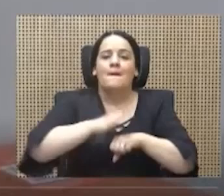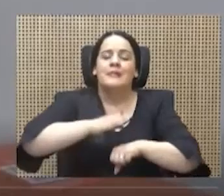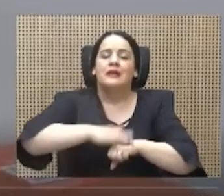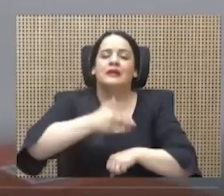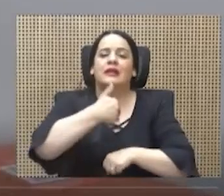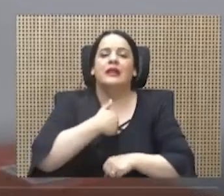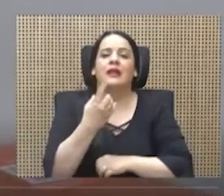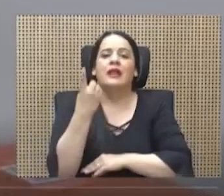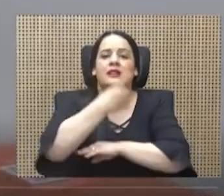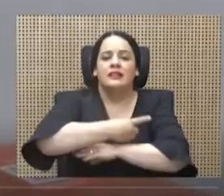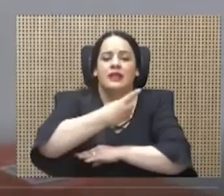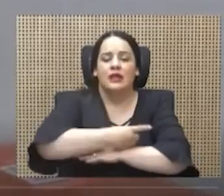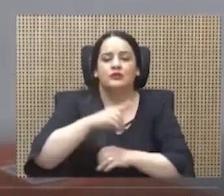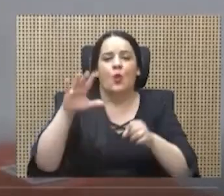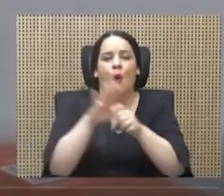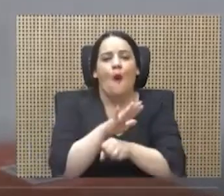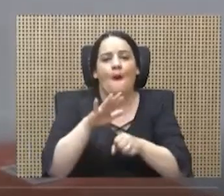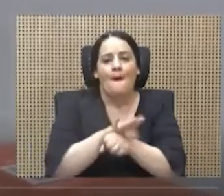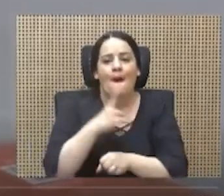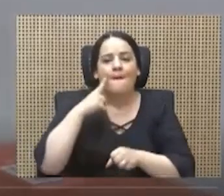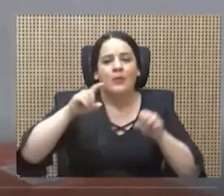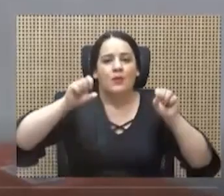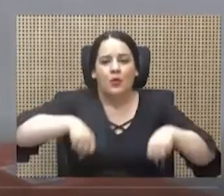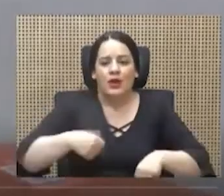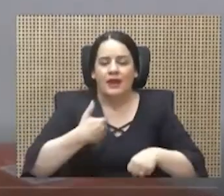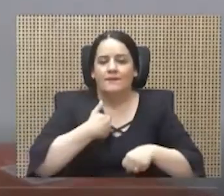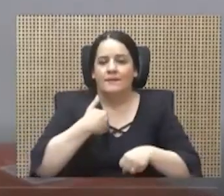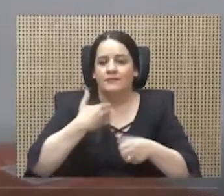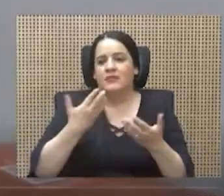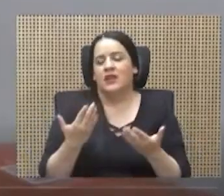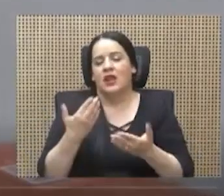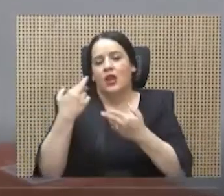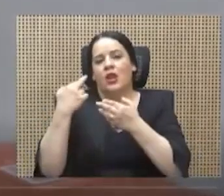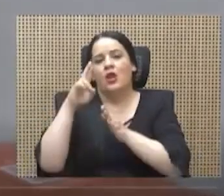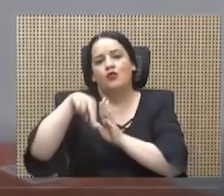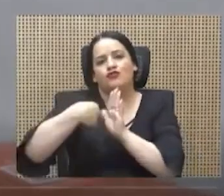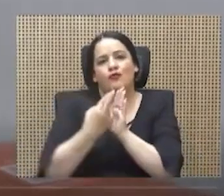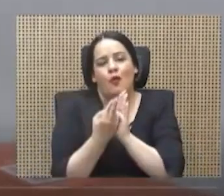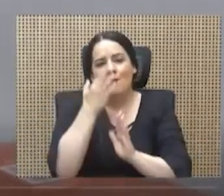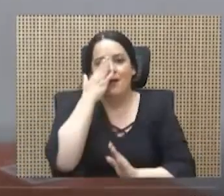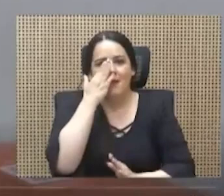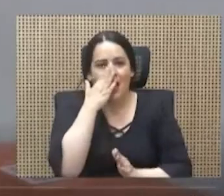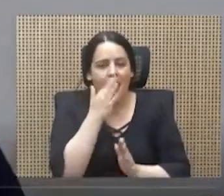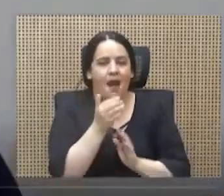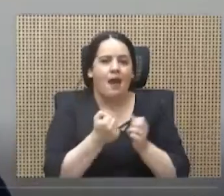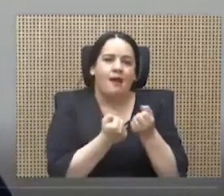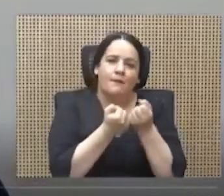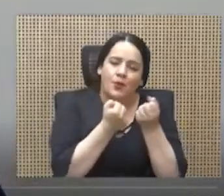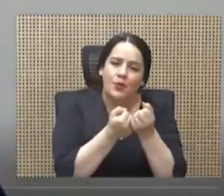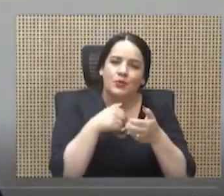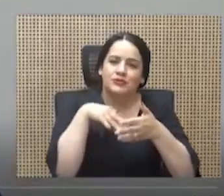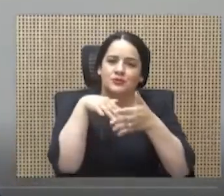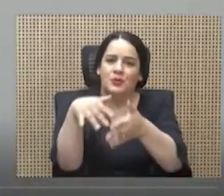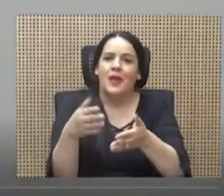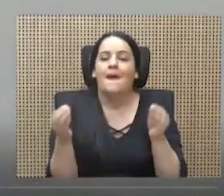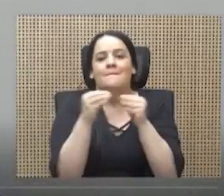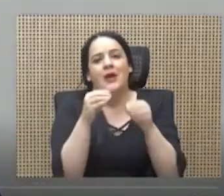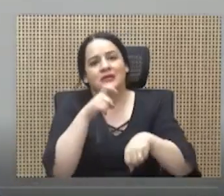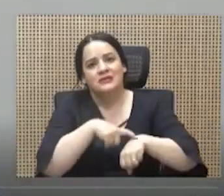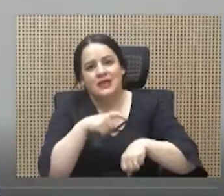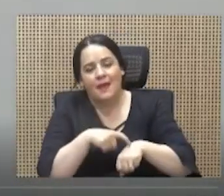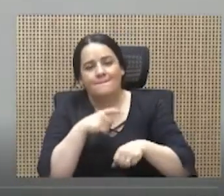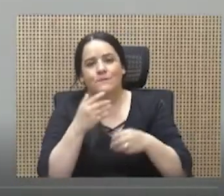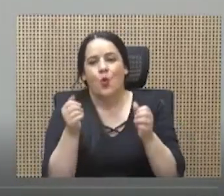completos para poder meterme en el rol de mamá y de apoyo estudiantil, ¿verdad? Más tiempo con la familia